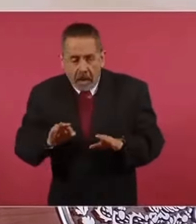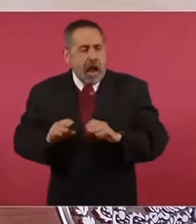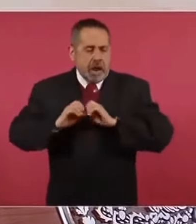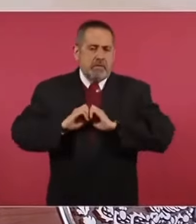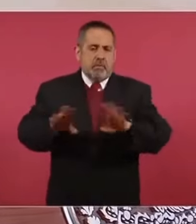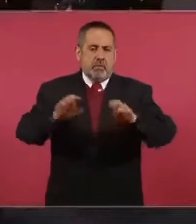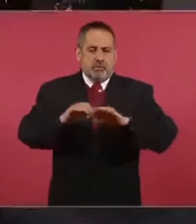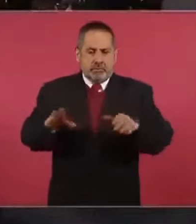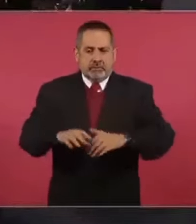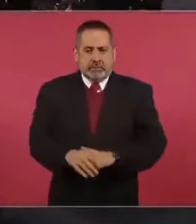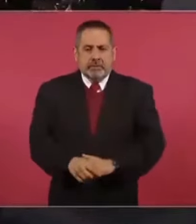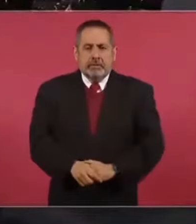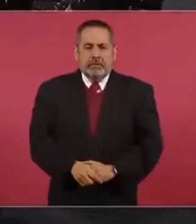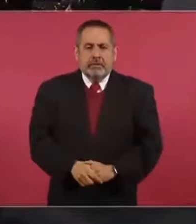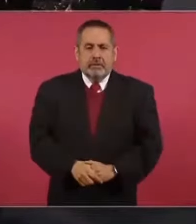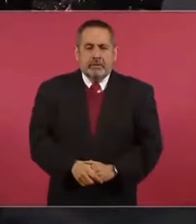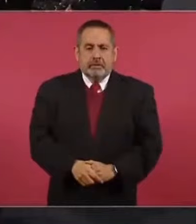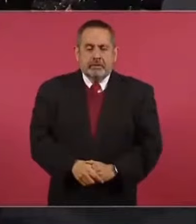datos de esta situación.